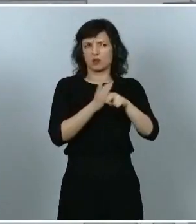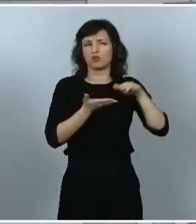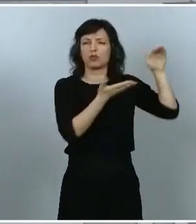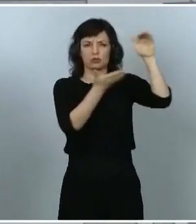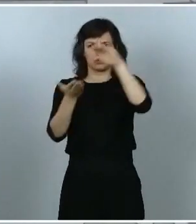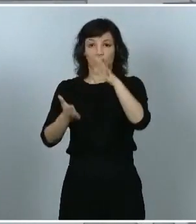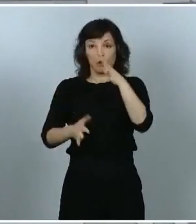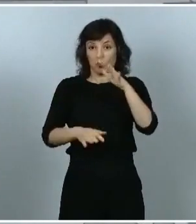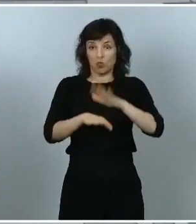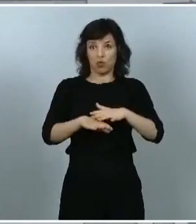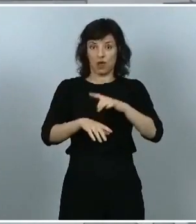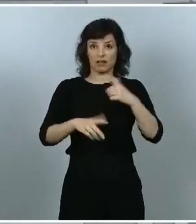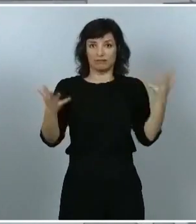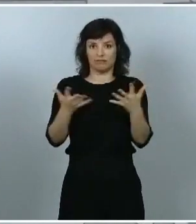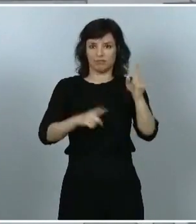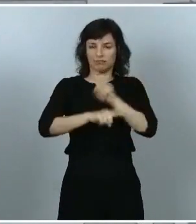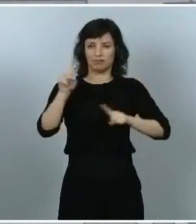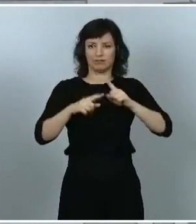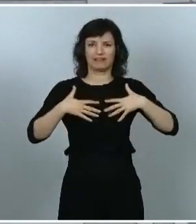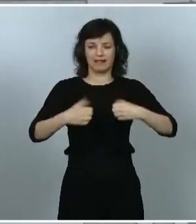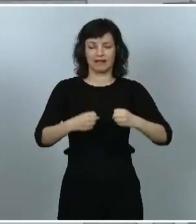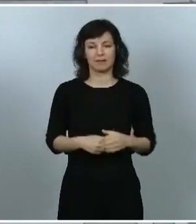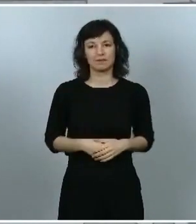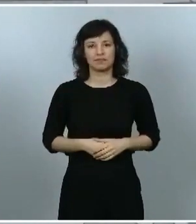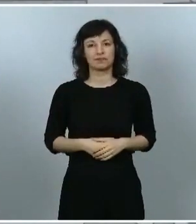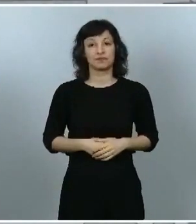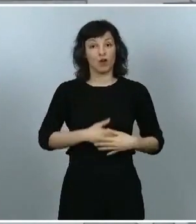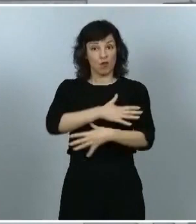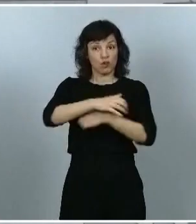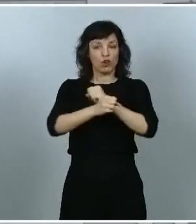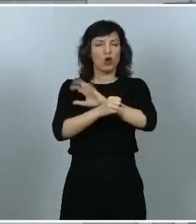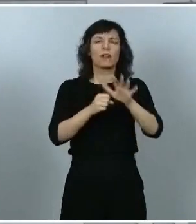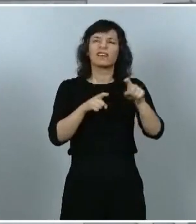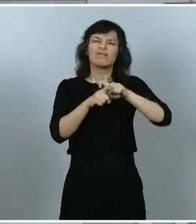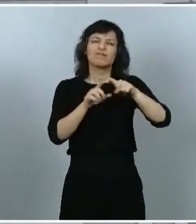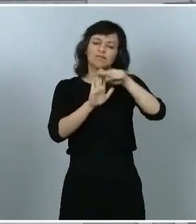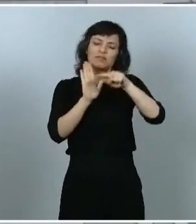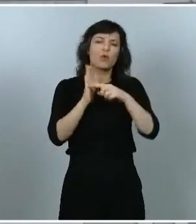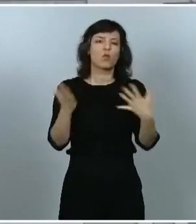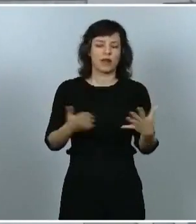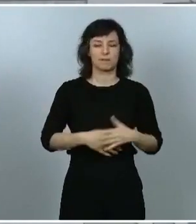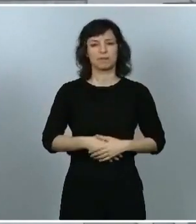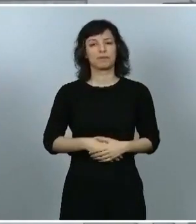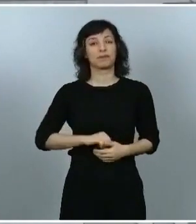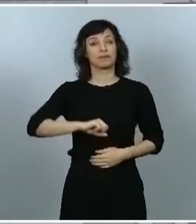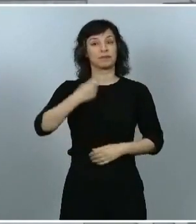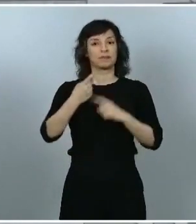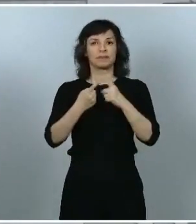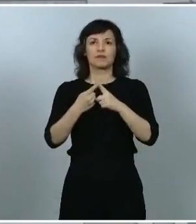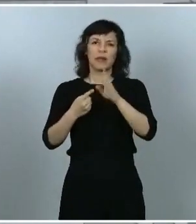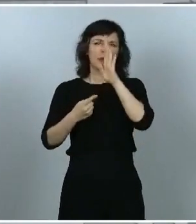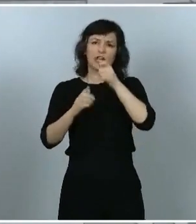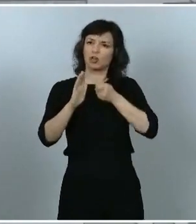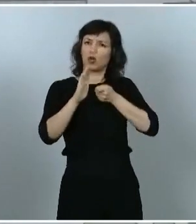Las características, como decía antes, del fondo COVID-19 serán las siguientes. En primer lugar, hablamos de transferencias directas, no de préstamos.